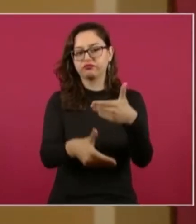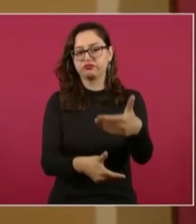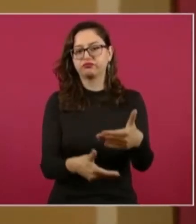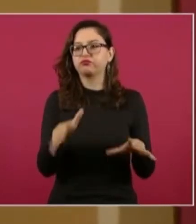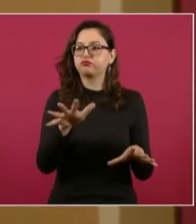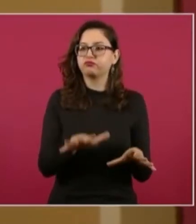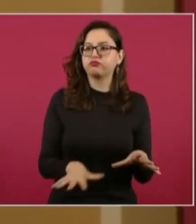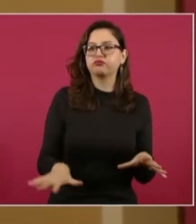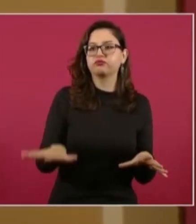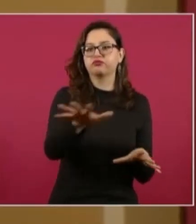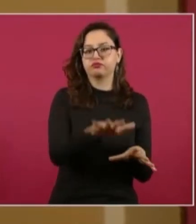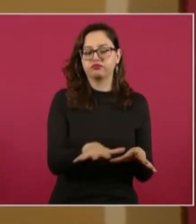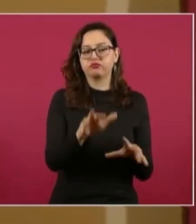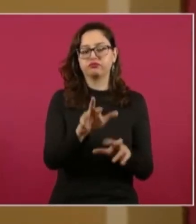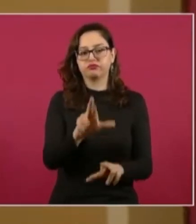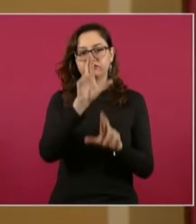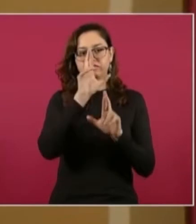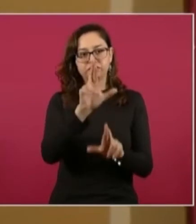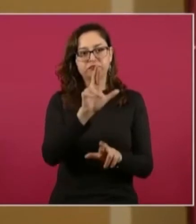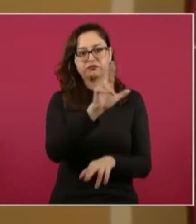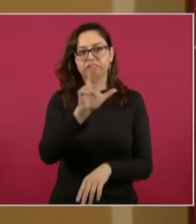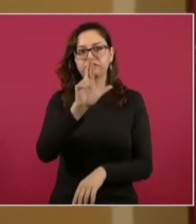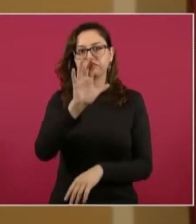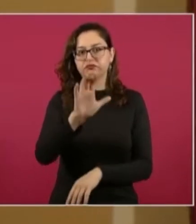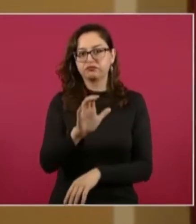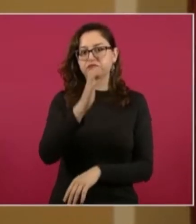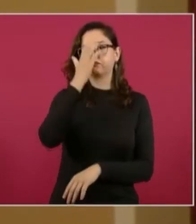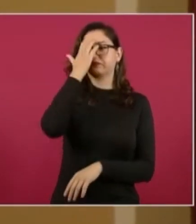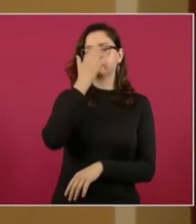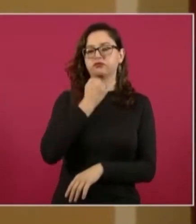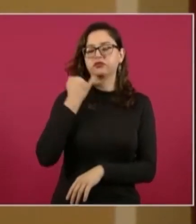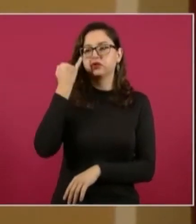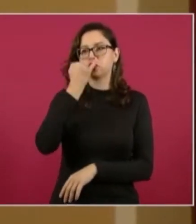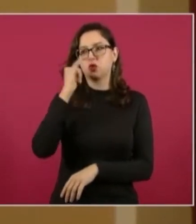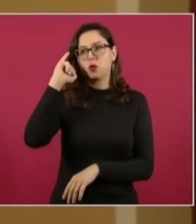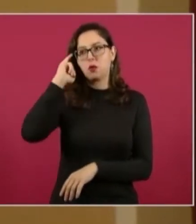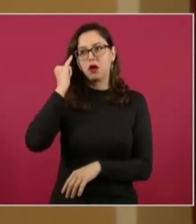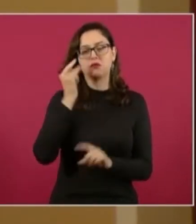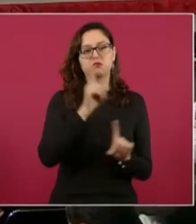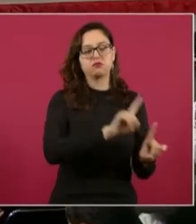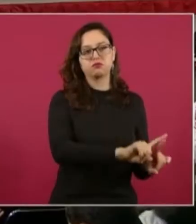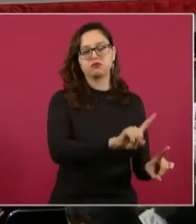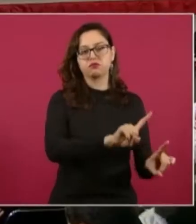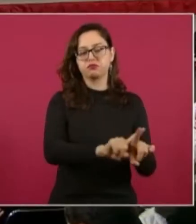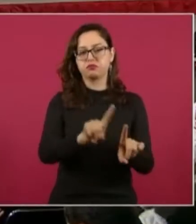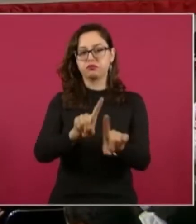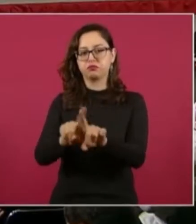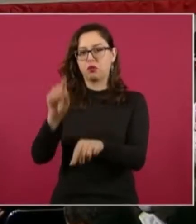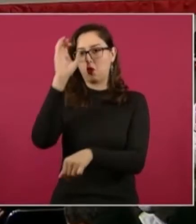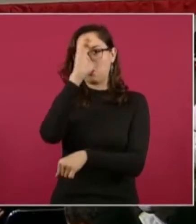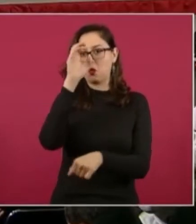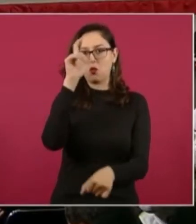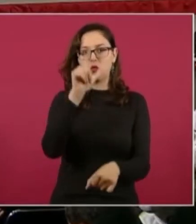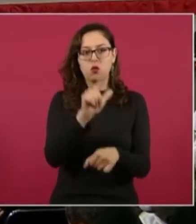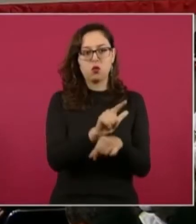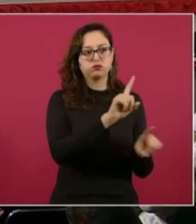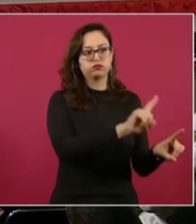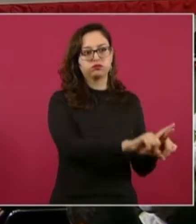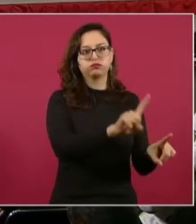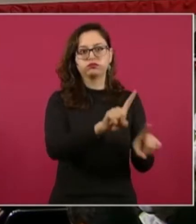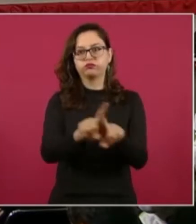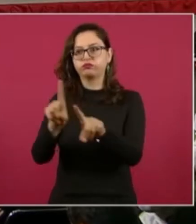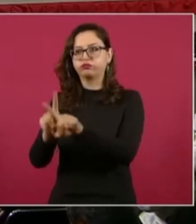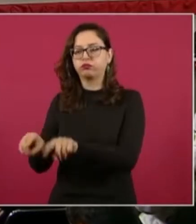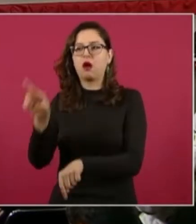de una sociedad basada en el reconocimiento y respeto de su diversidad lingüística, étnica y cultural. La idea